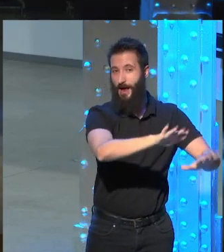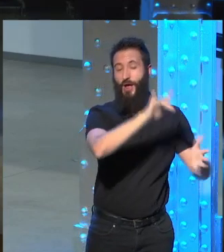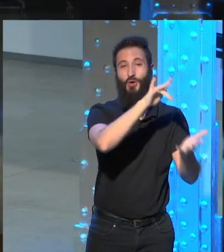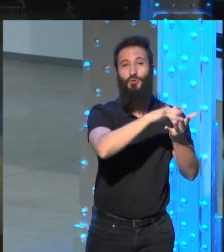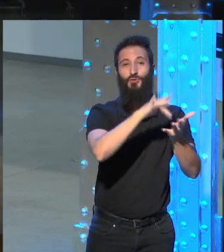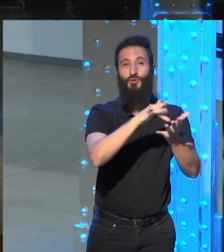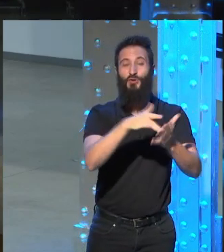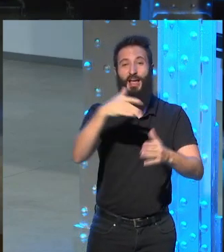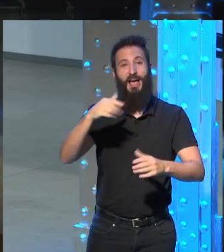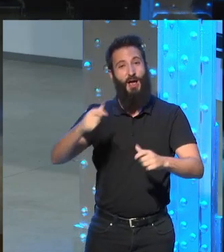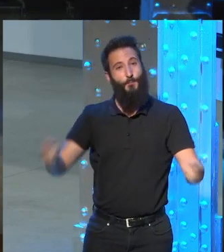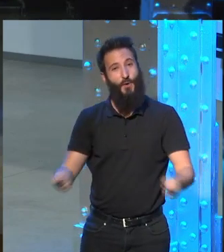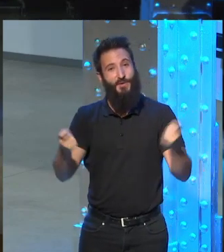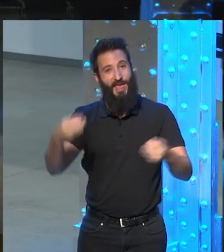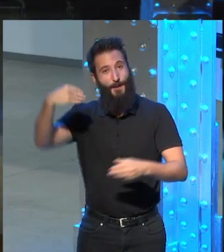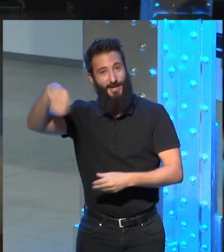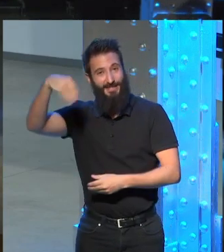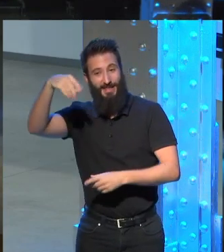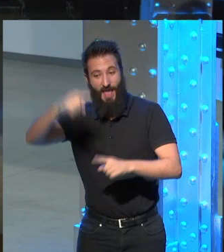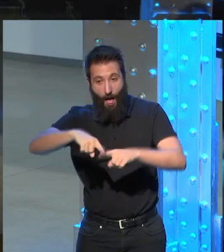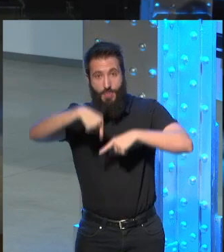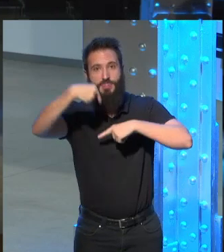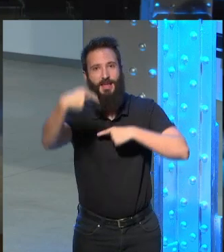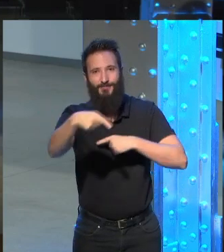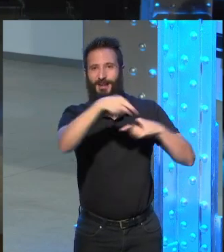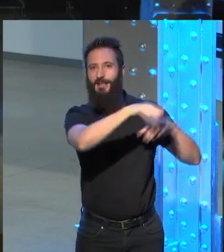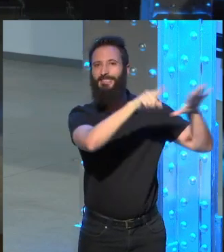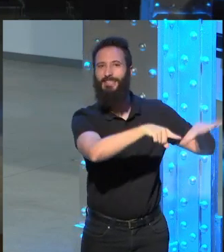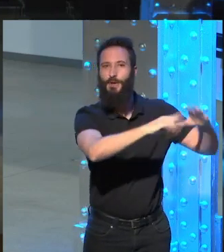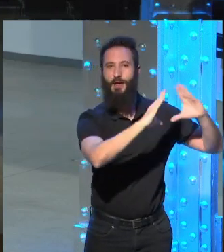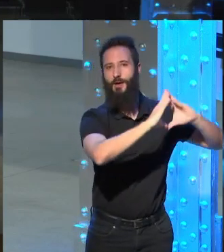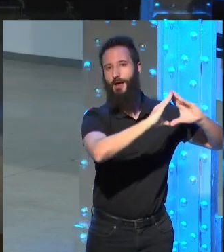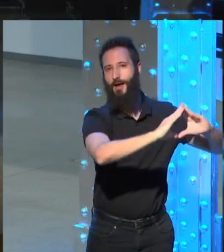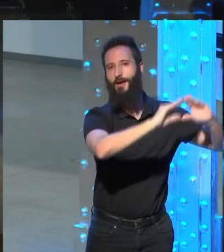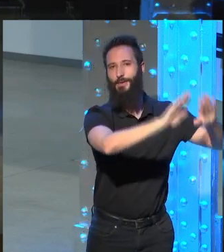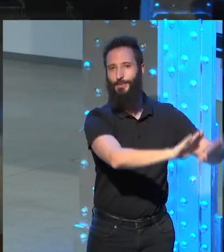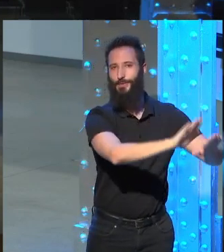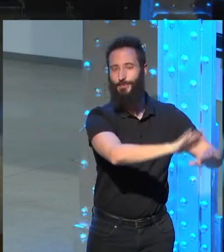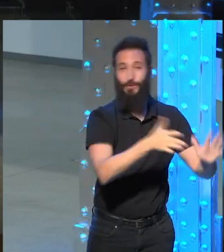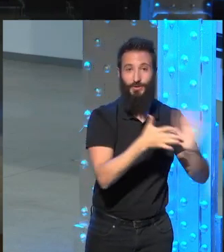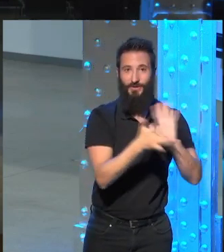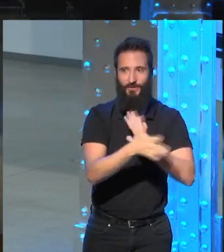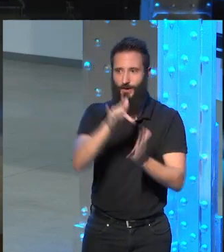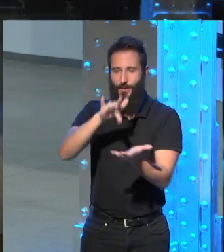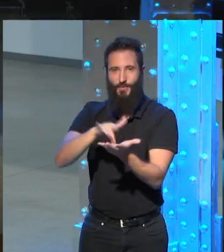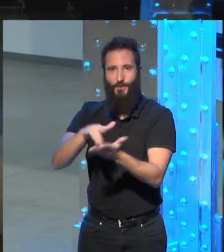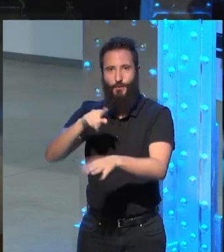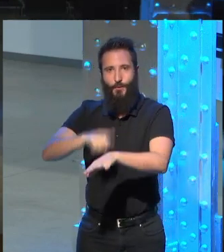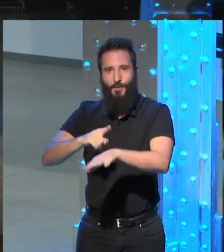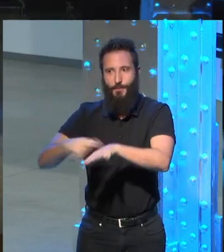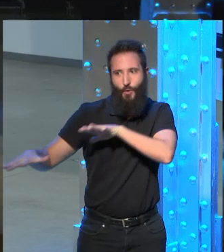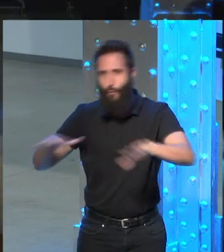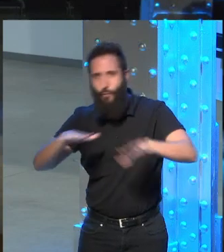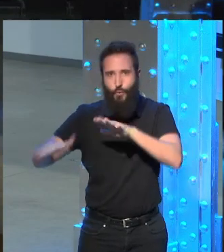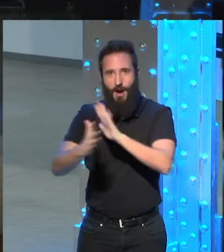campaña presidencial. Y fue un momento de gran contraste, me imagino, porque iba a pasar de ese ritmo vertiginoso de las